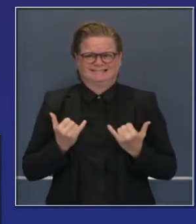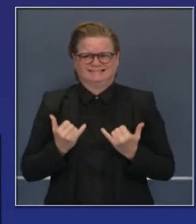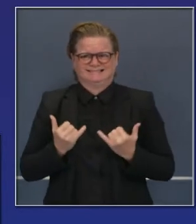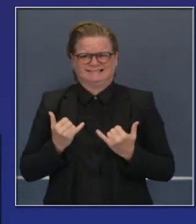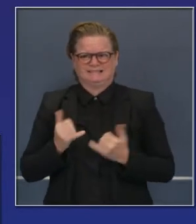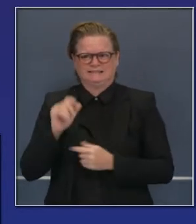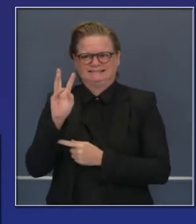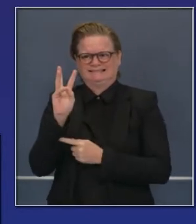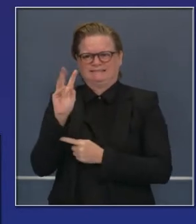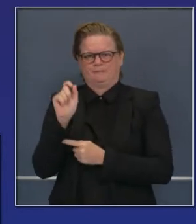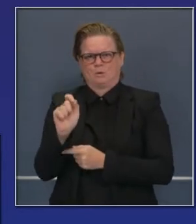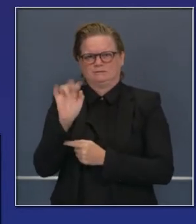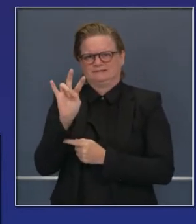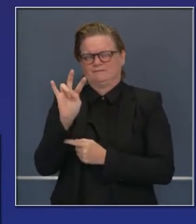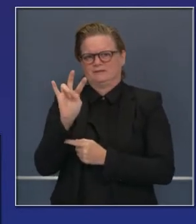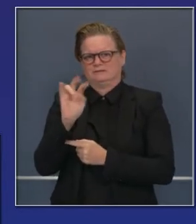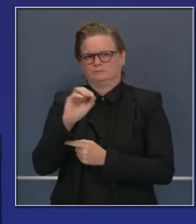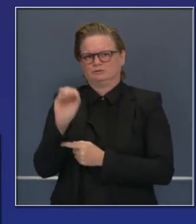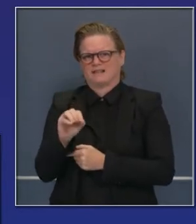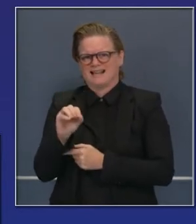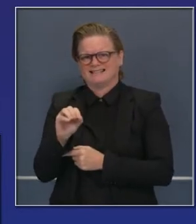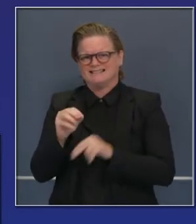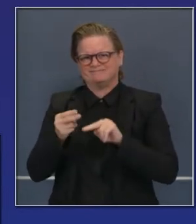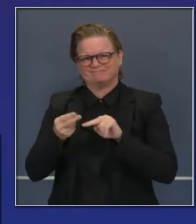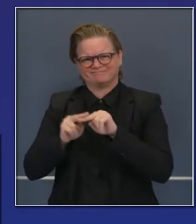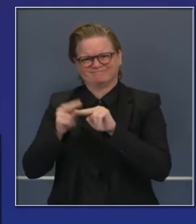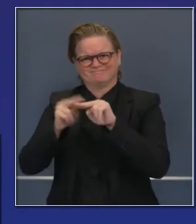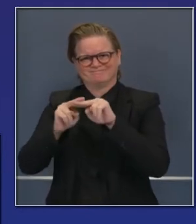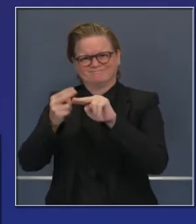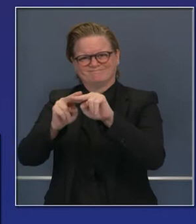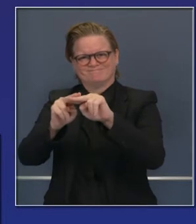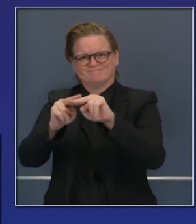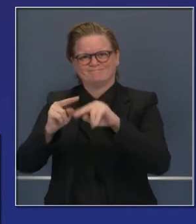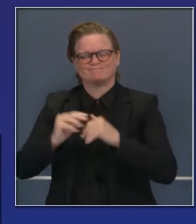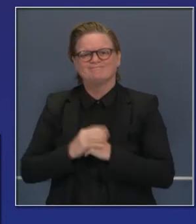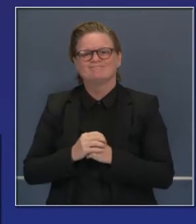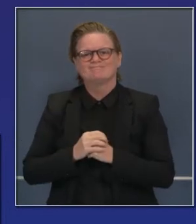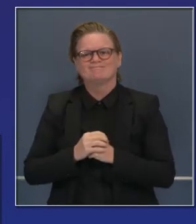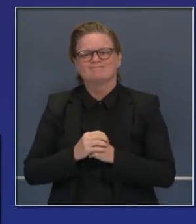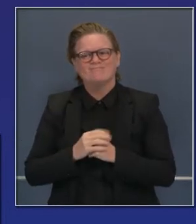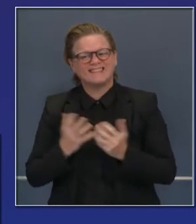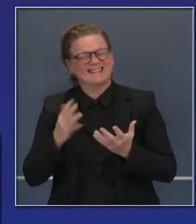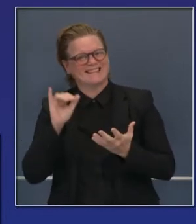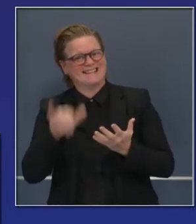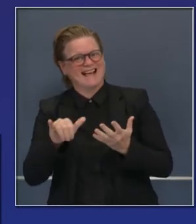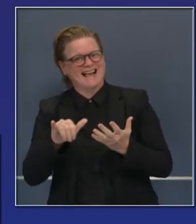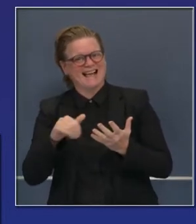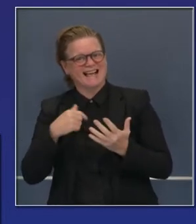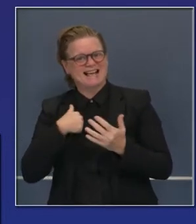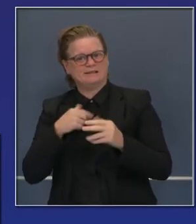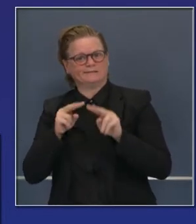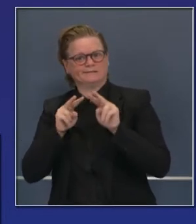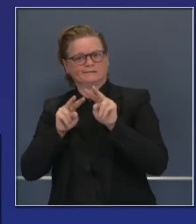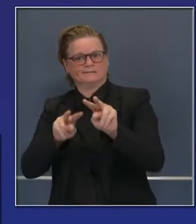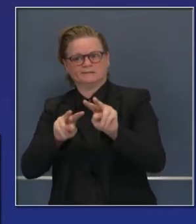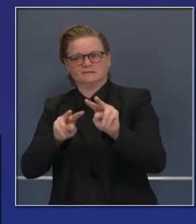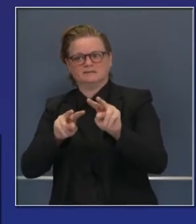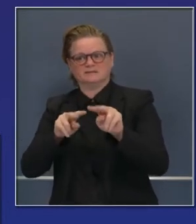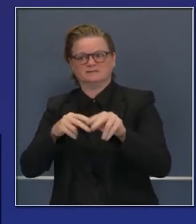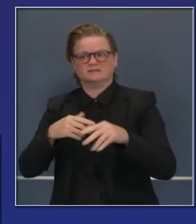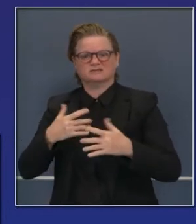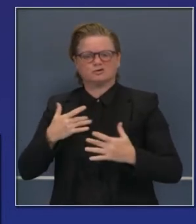Ese índice de crecimiento es obvio. Y les voy a decir por qué nos